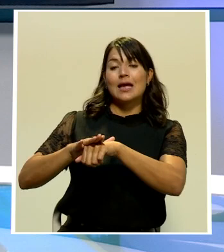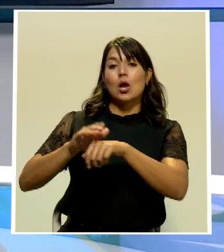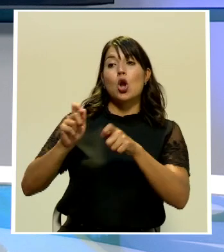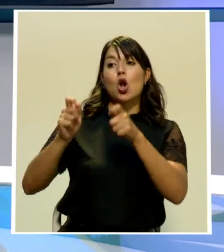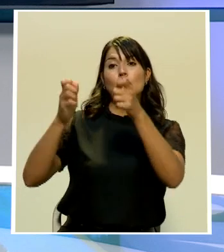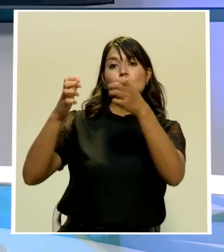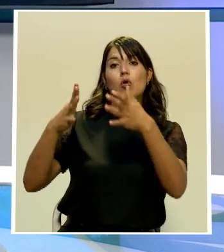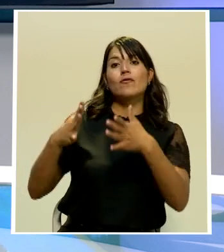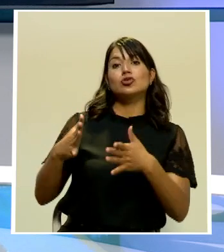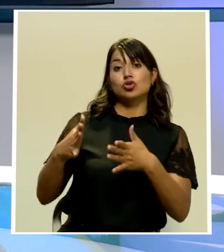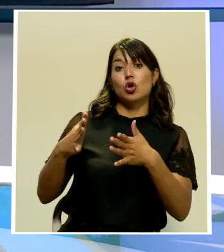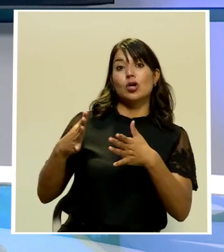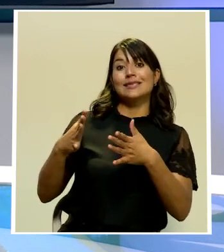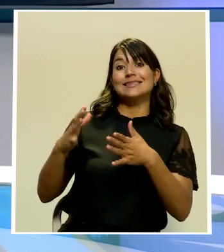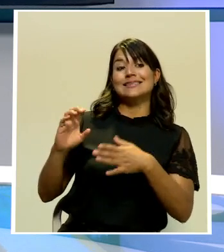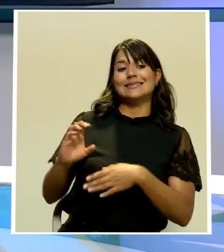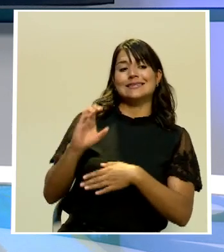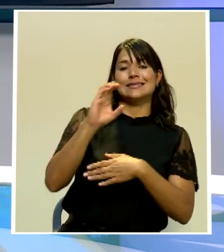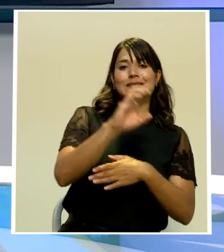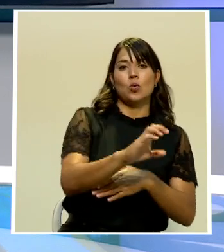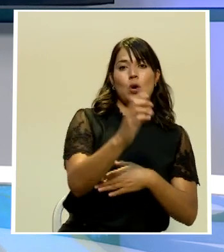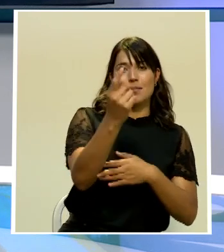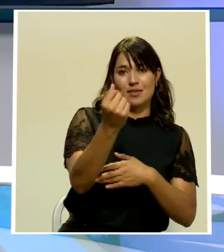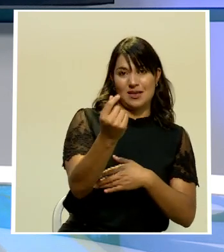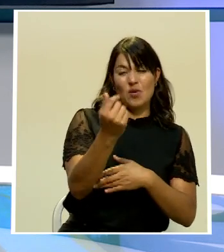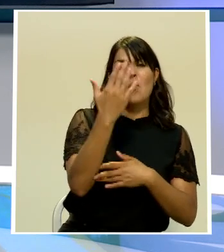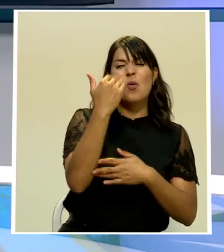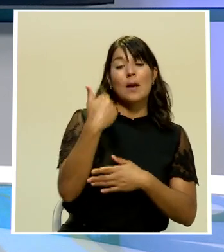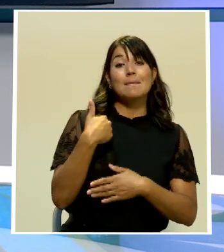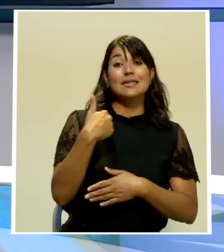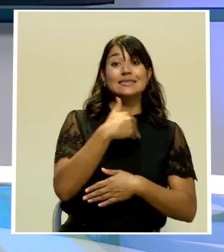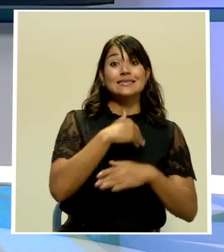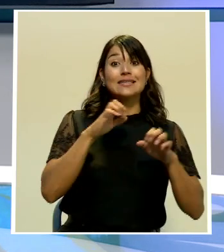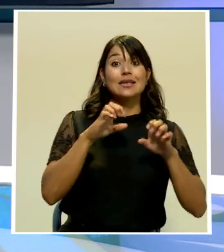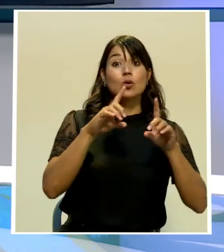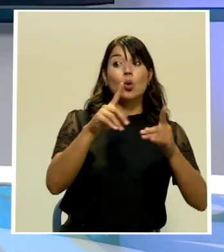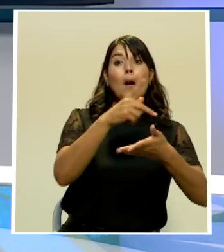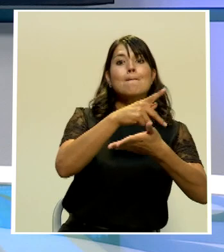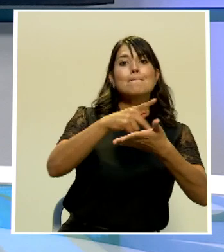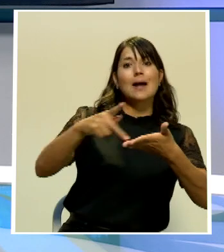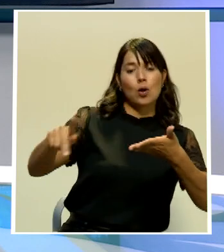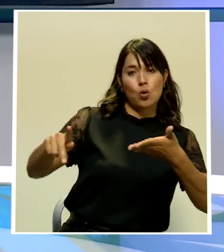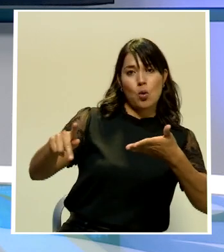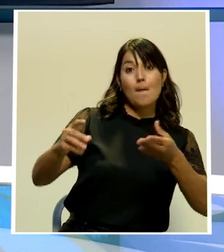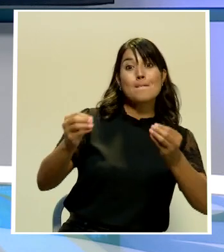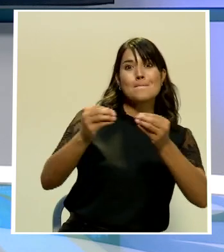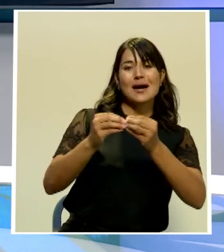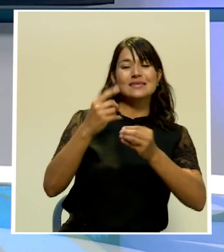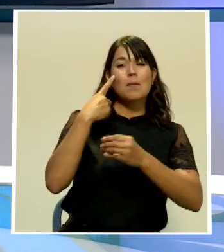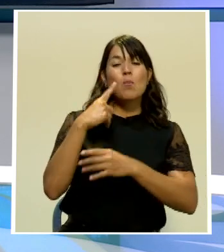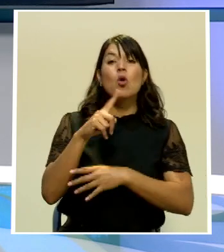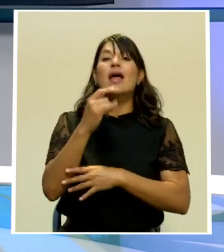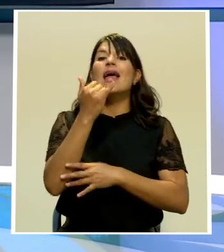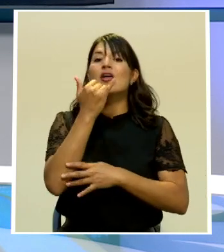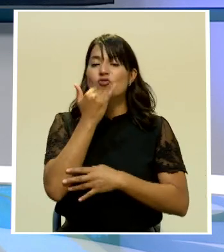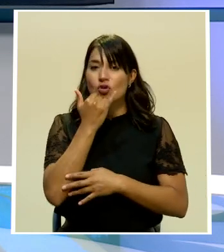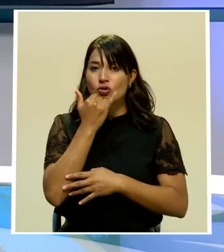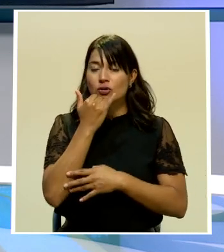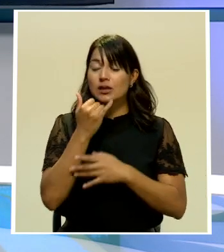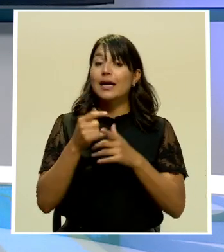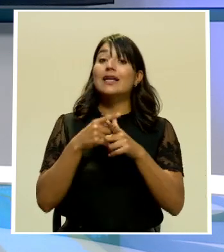Ministerio les pagó por error de un sistema de cómputos. No deberán